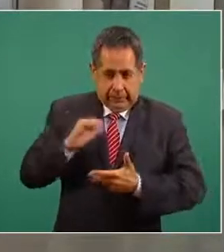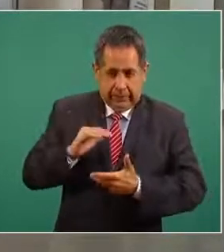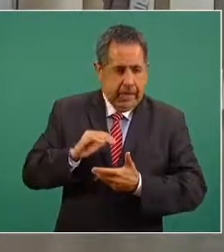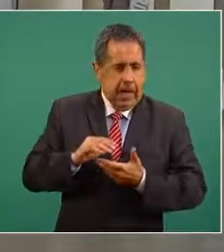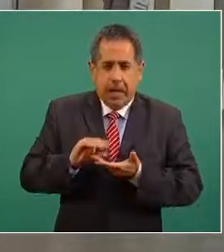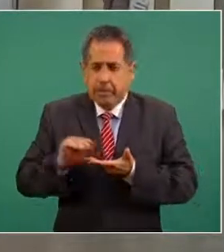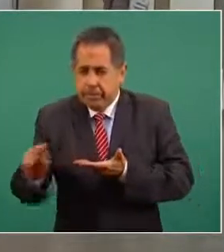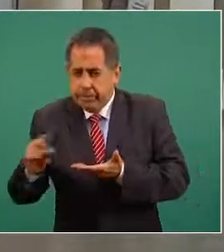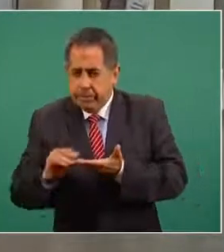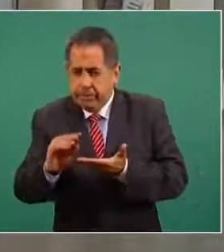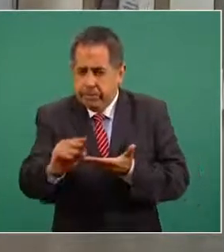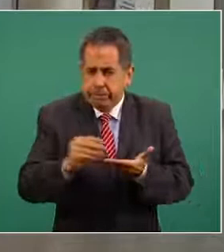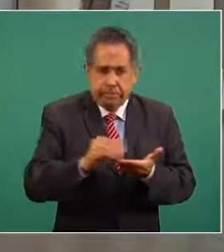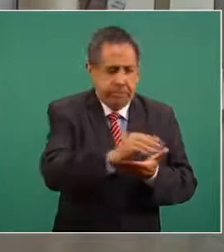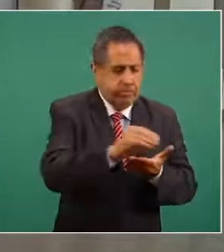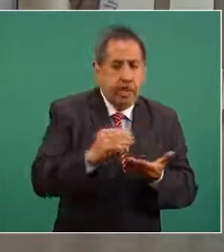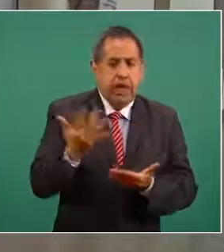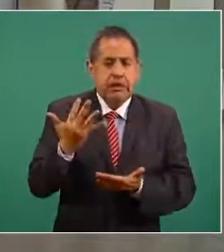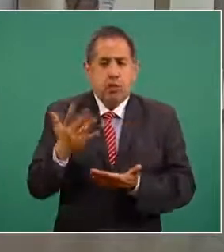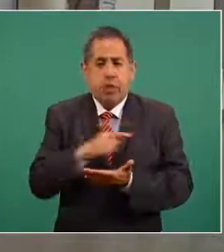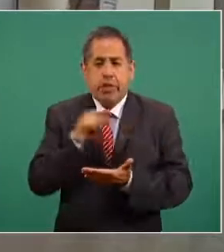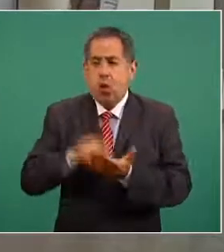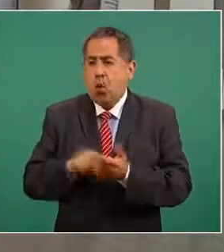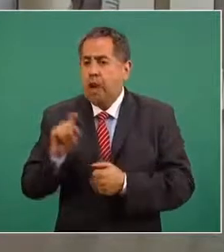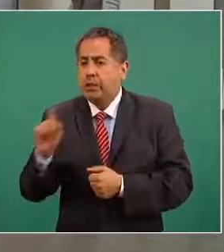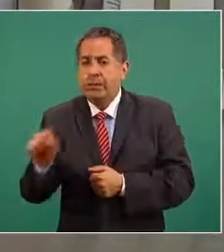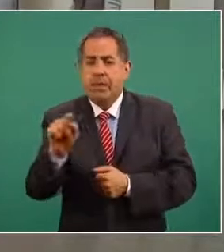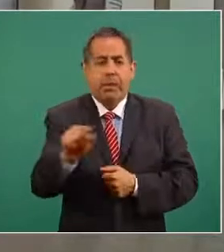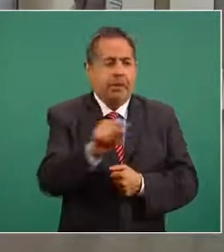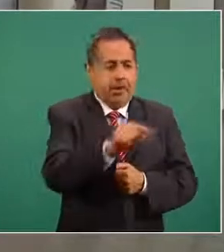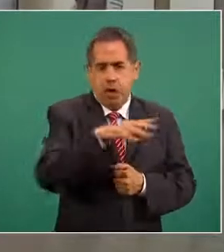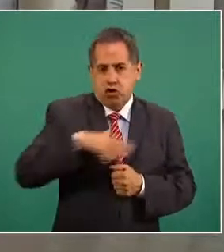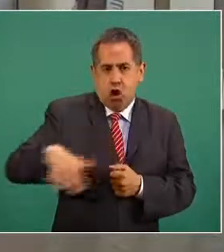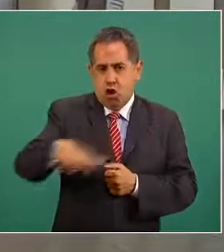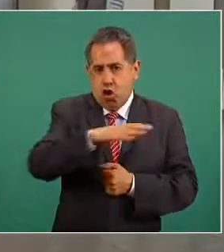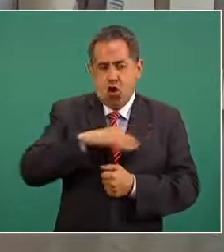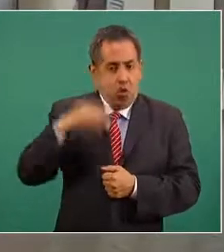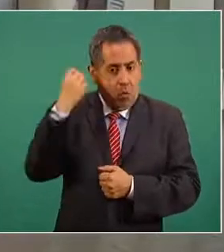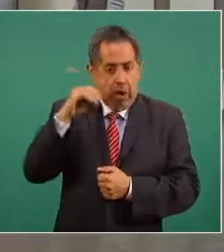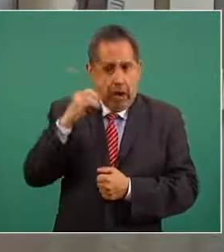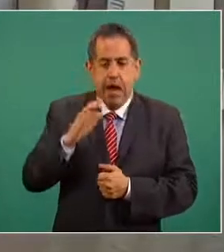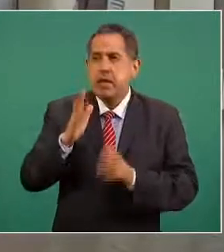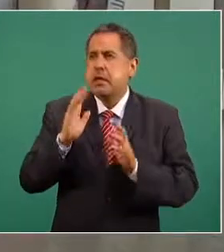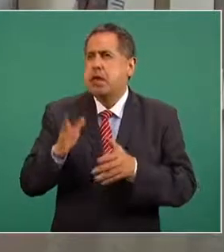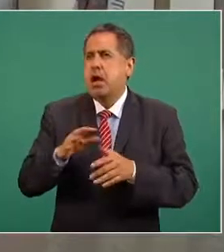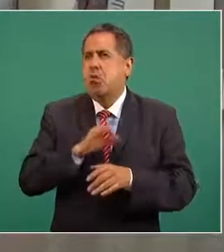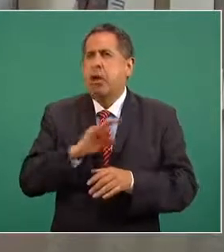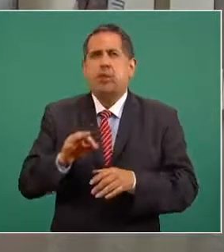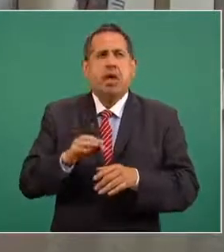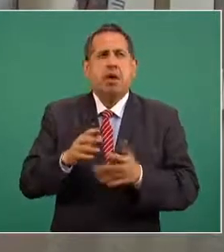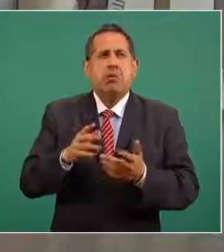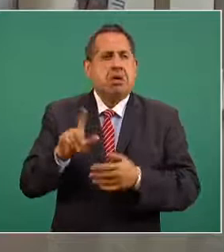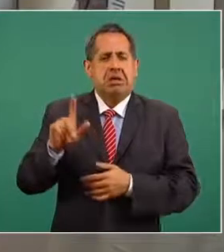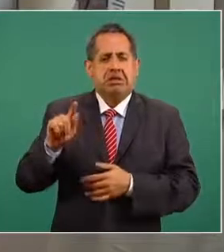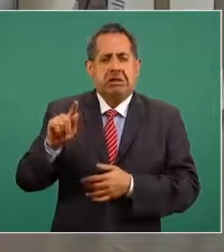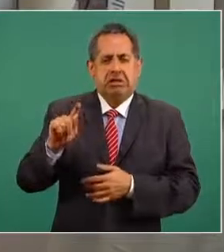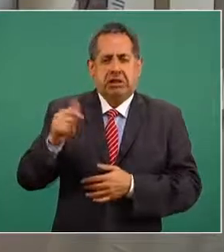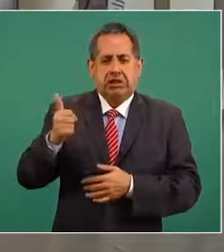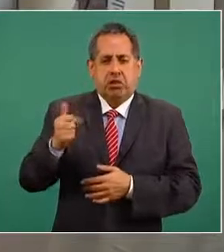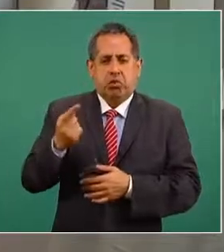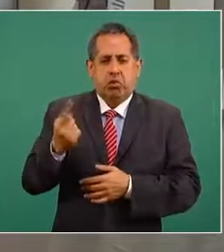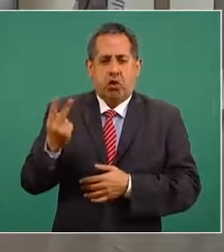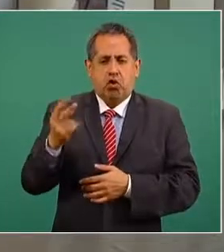distribuido en los 50 puntos de vacunación en todo el estado llevamos un porcentaje del 76